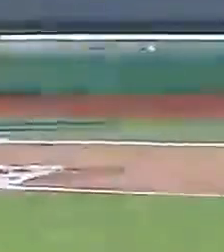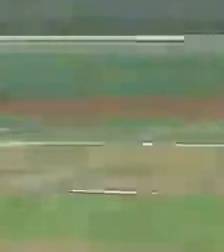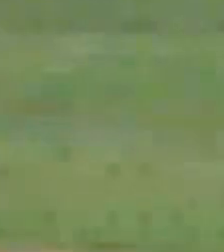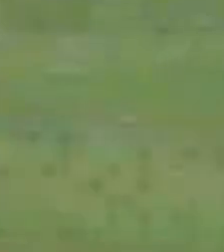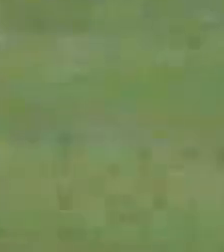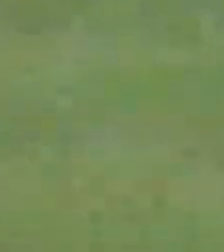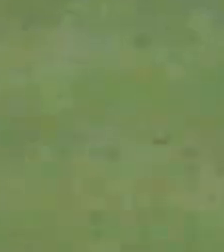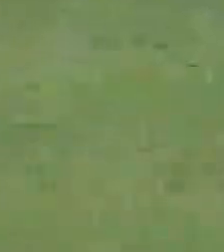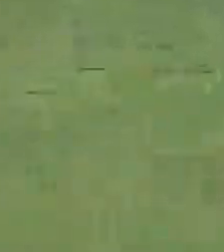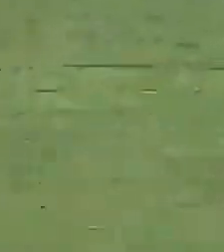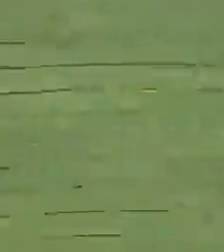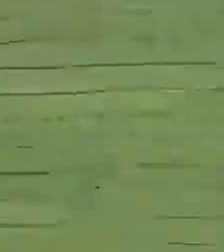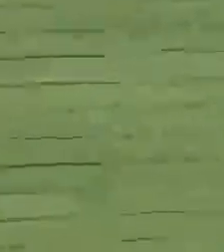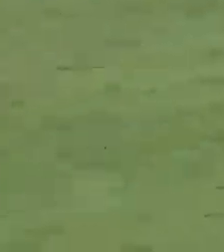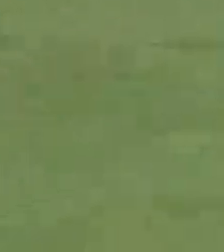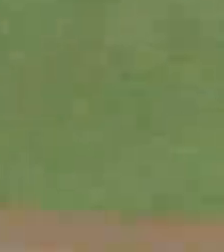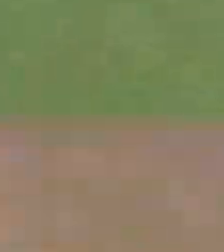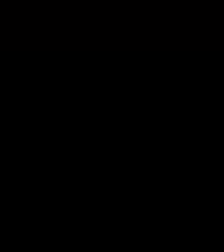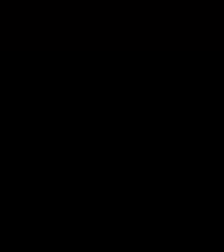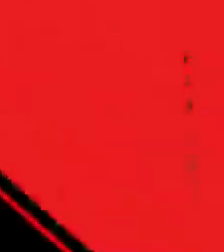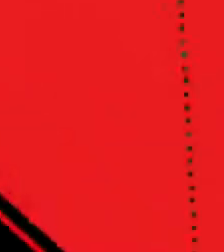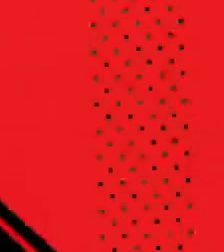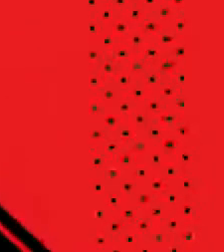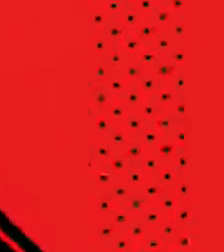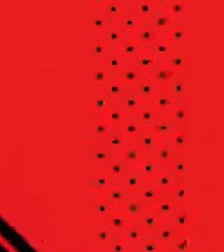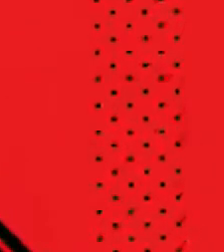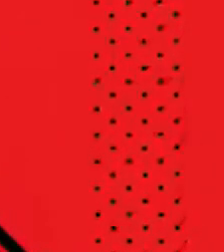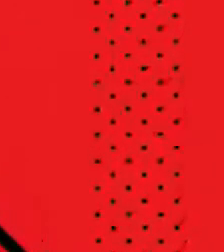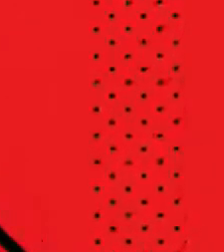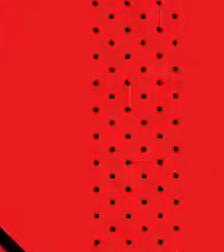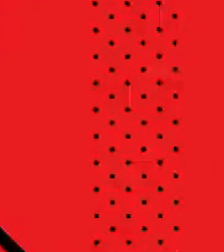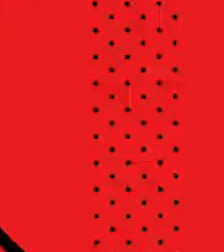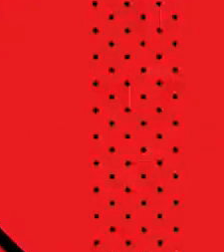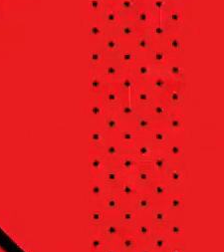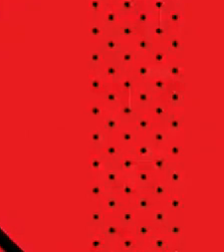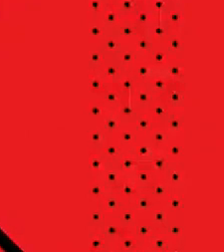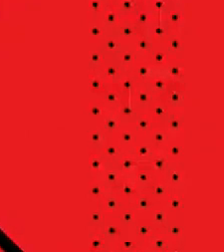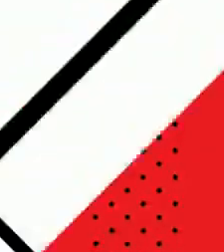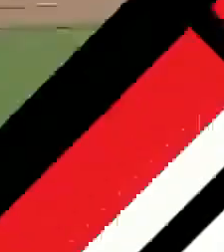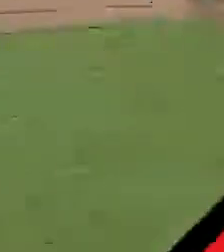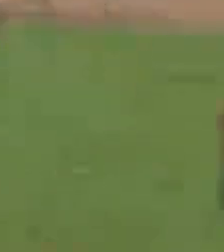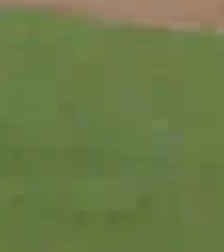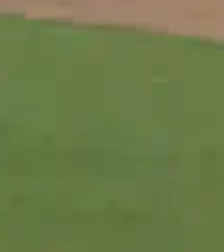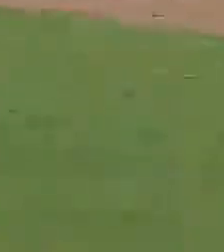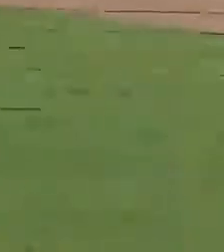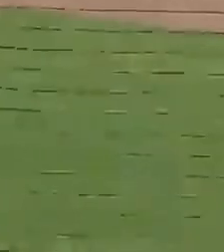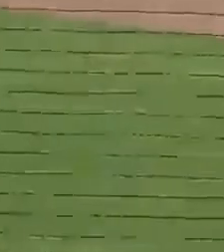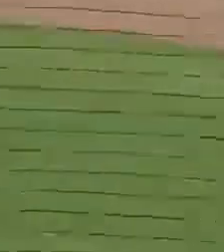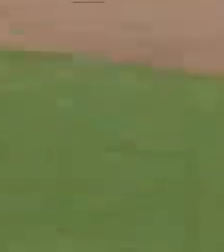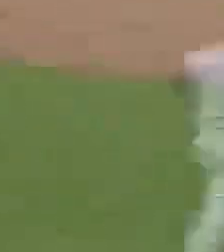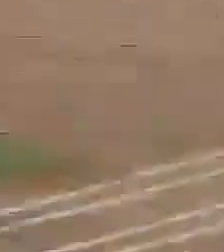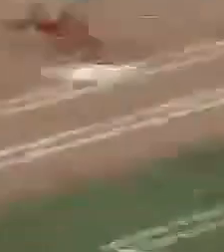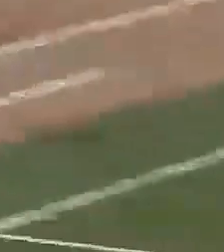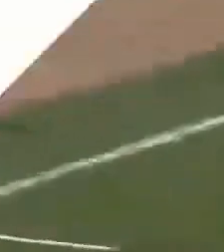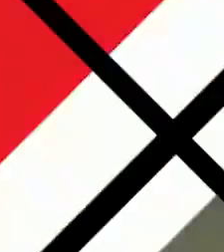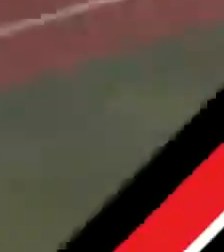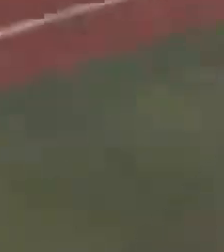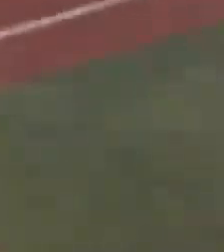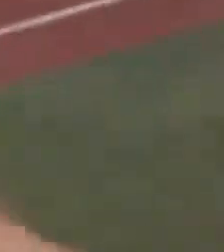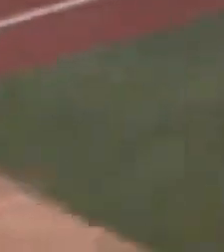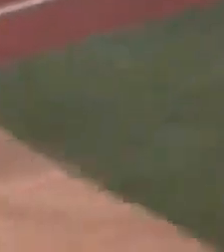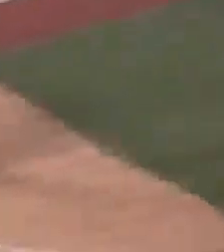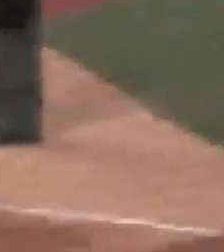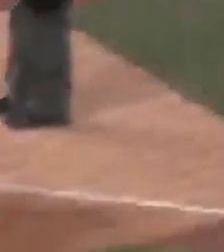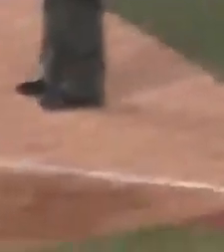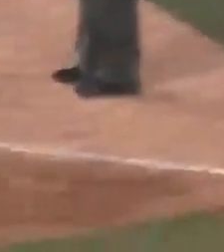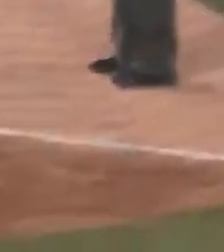Los piratas de Campeche visitan la capital este sábado para enfrentarse a los diablos rojos. Para el domingo, un